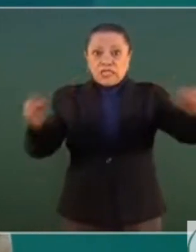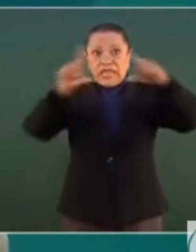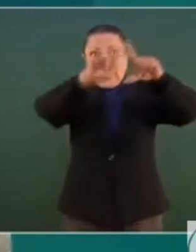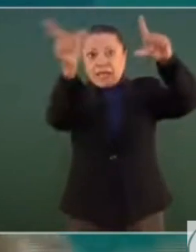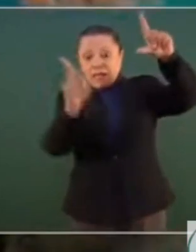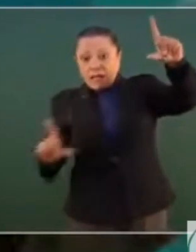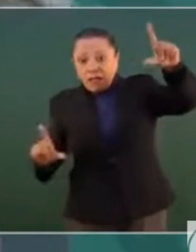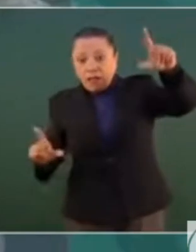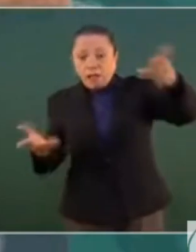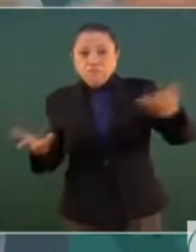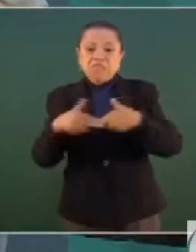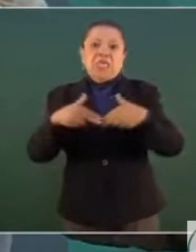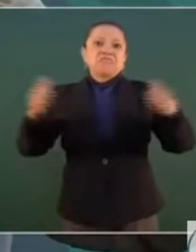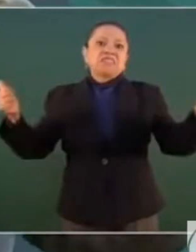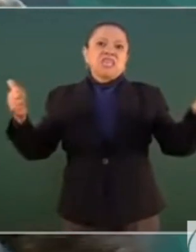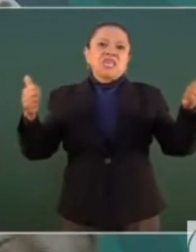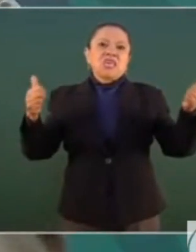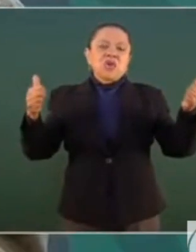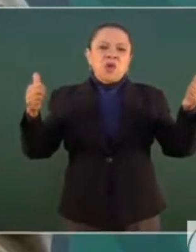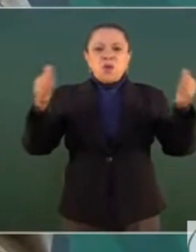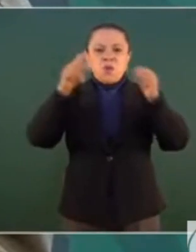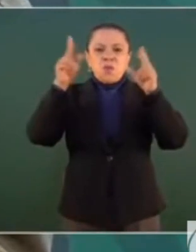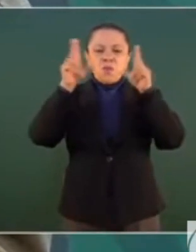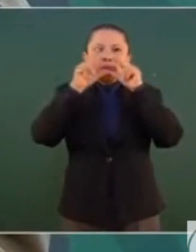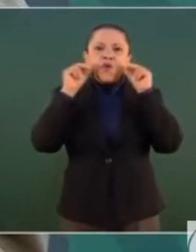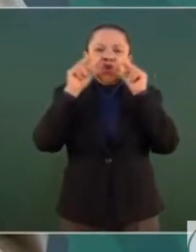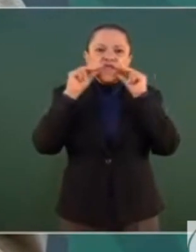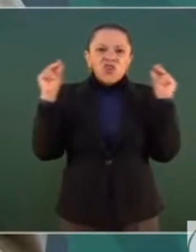Ni Porfirio Díaz hizo eso.